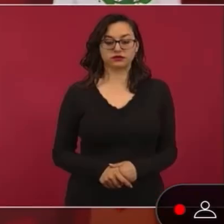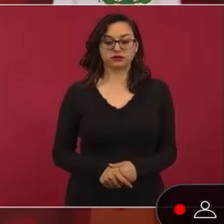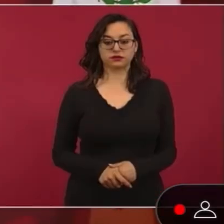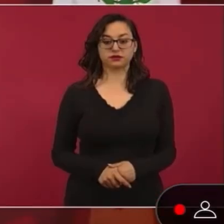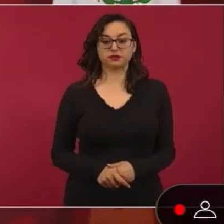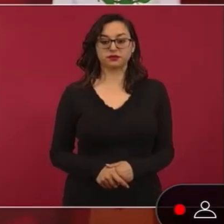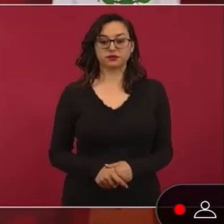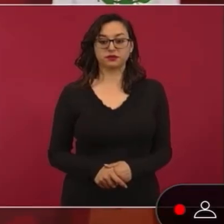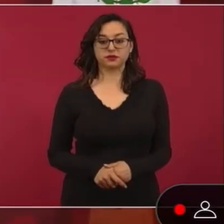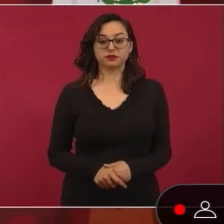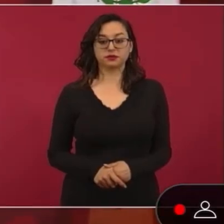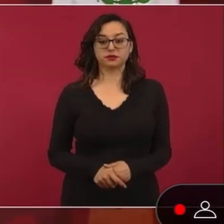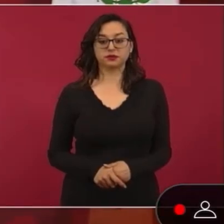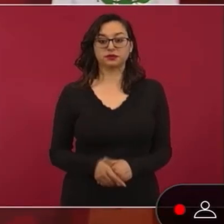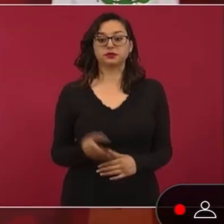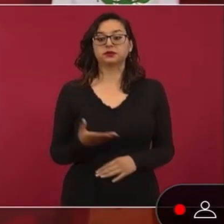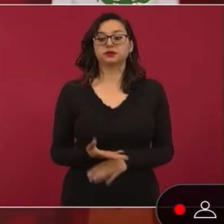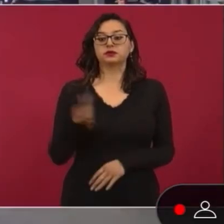¿20?